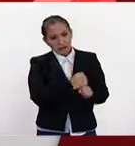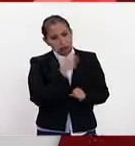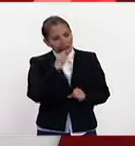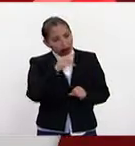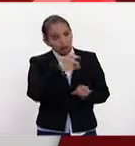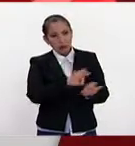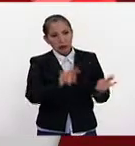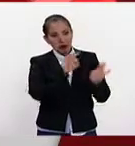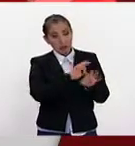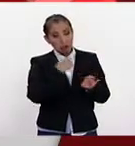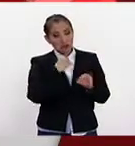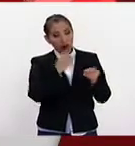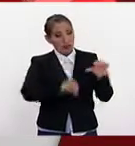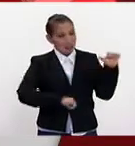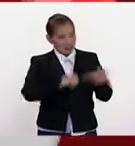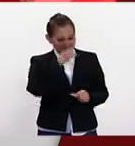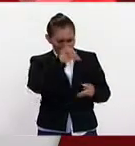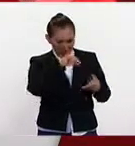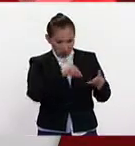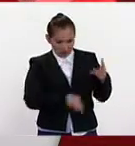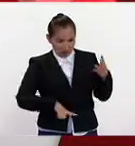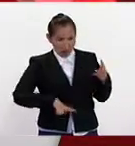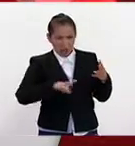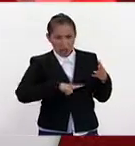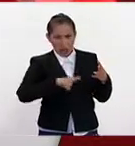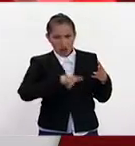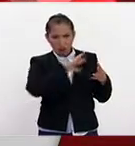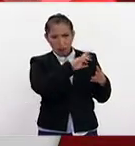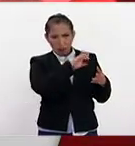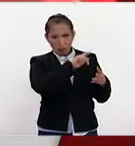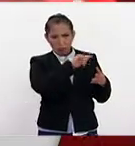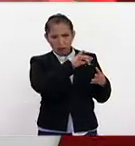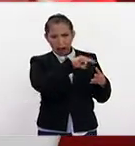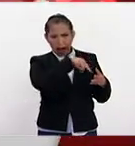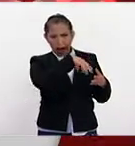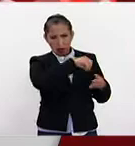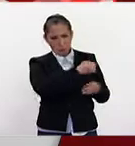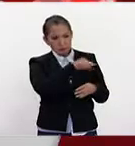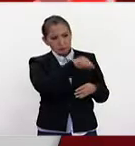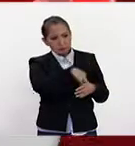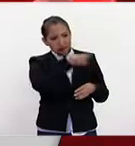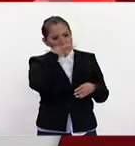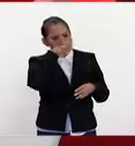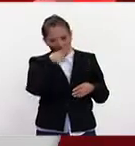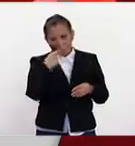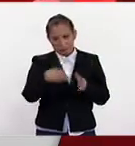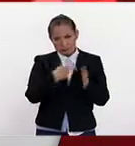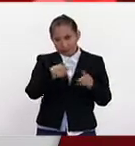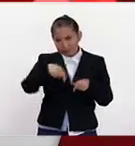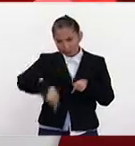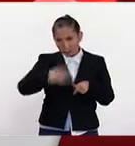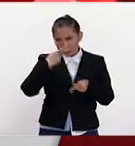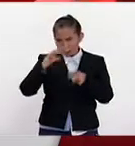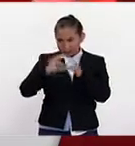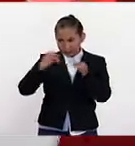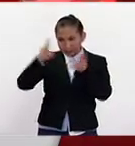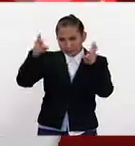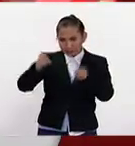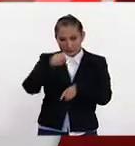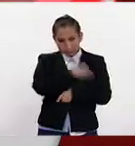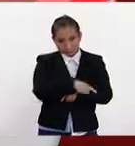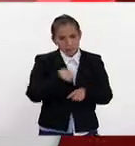importante número de acciones por parte de la administración republicana. Las hemos comentado en muchas ocasiones aquí con ustedes.